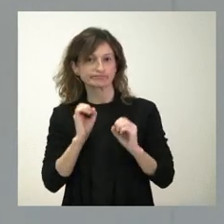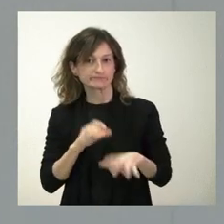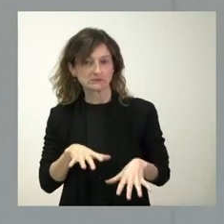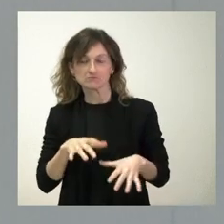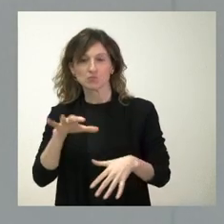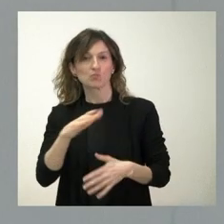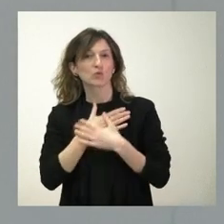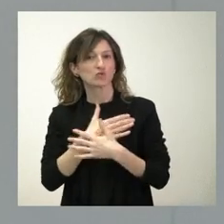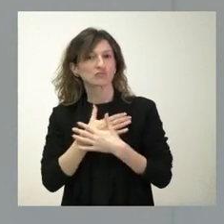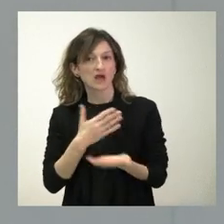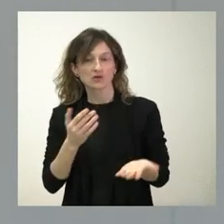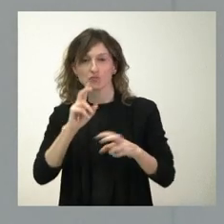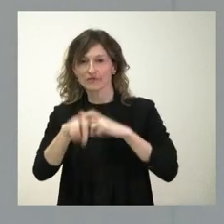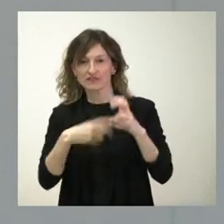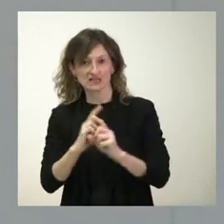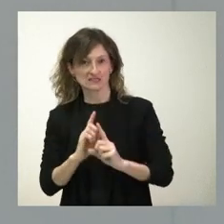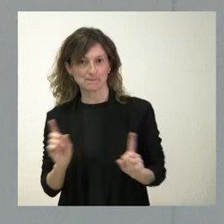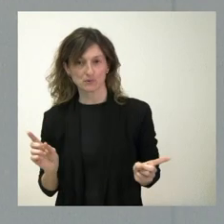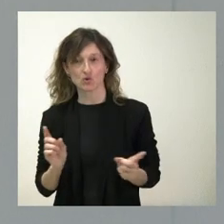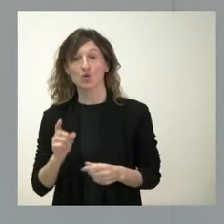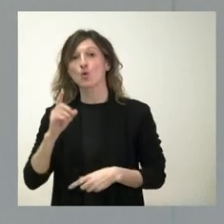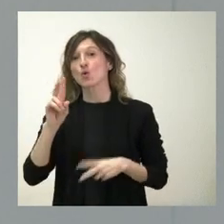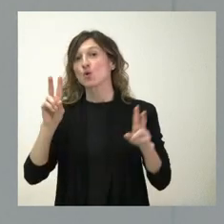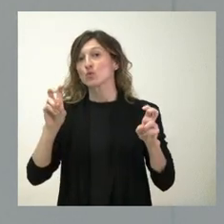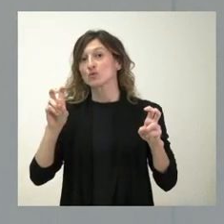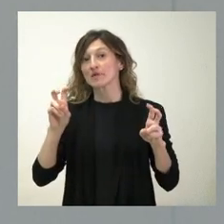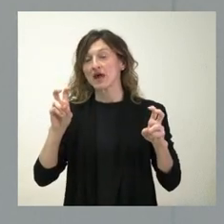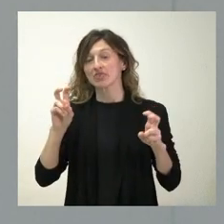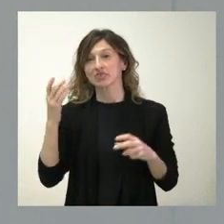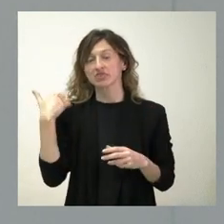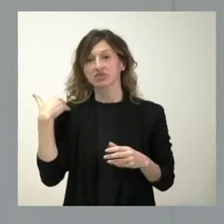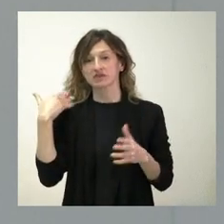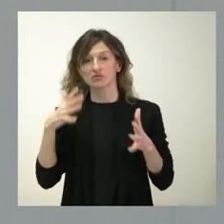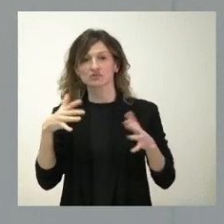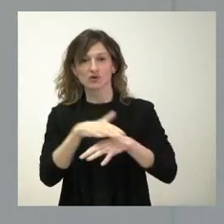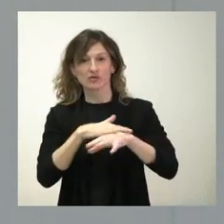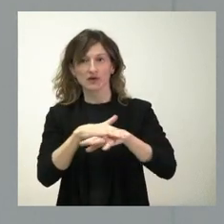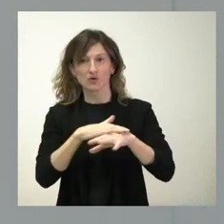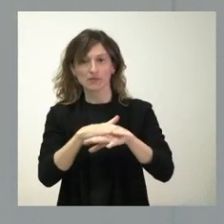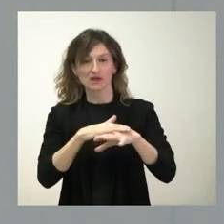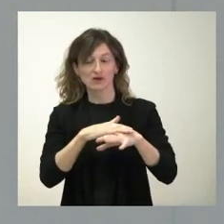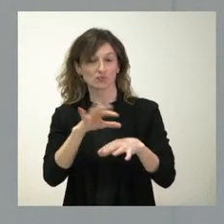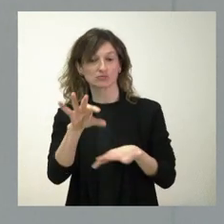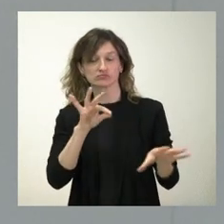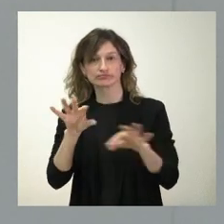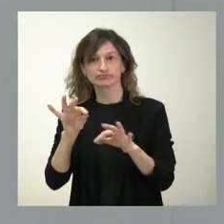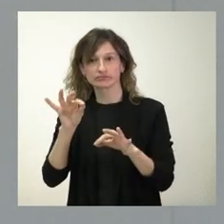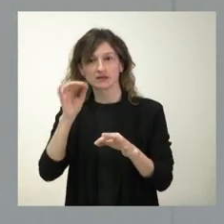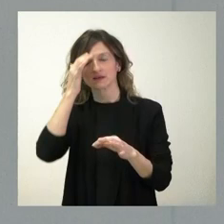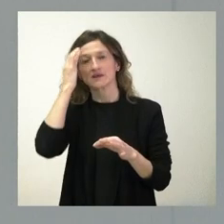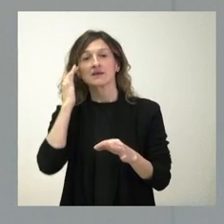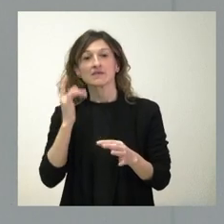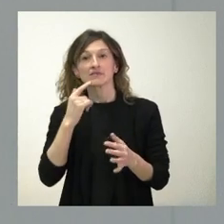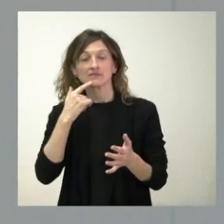algo que se ha señalado. Quizá la única novedad que hubo desde el último Consejo de Gobierno, una vez que nosotros decidimos inadmitir el